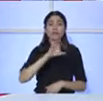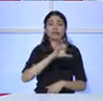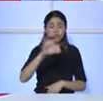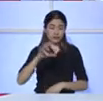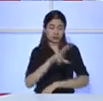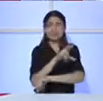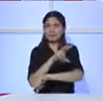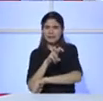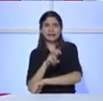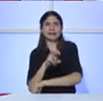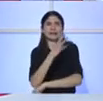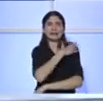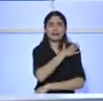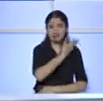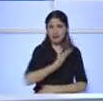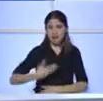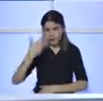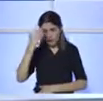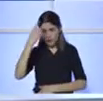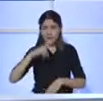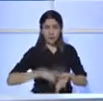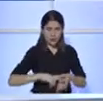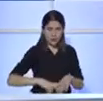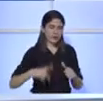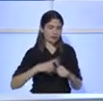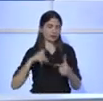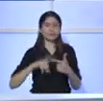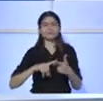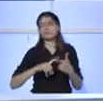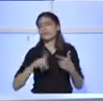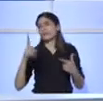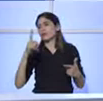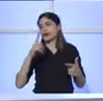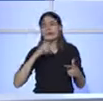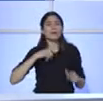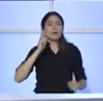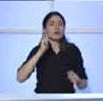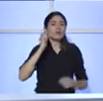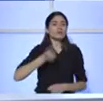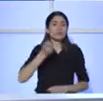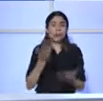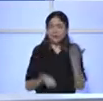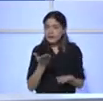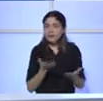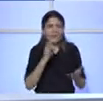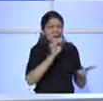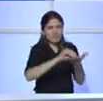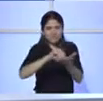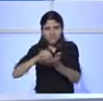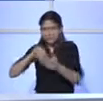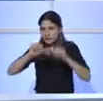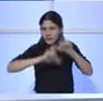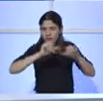la Fiscalía General del Estado, también con la Corte Suprema de Justicia y nos organizamos y en